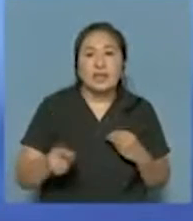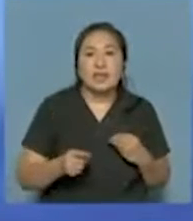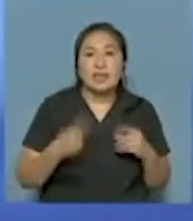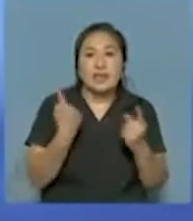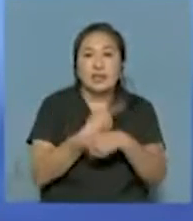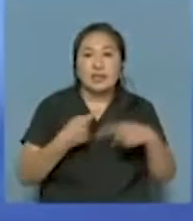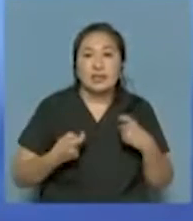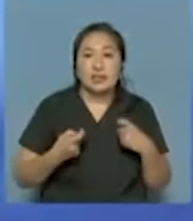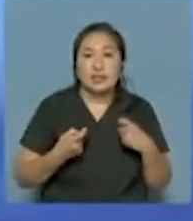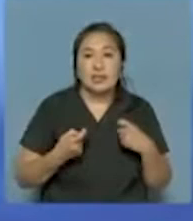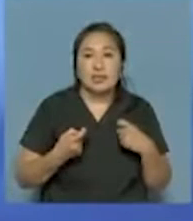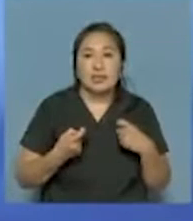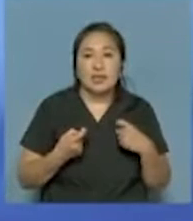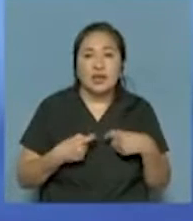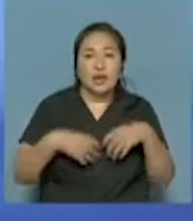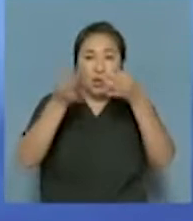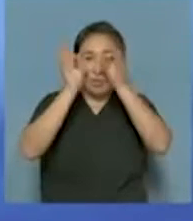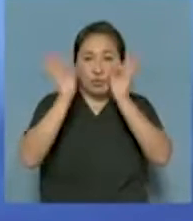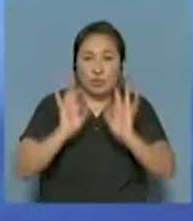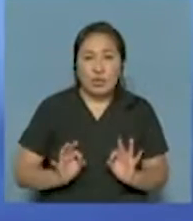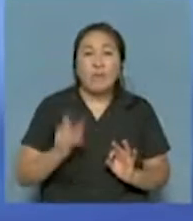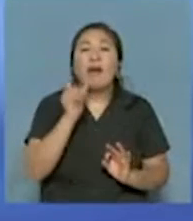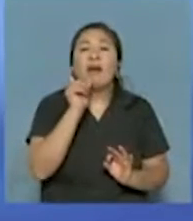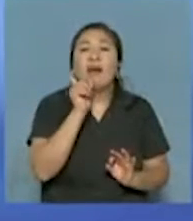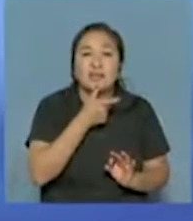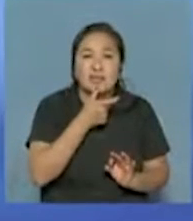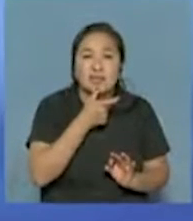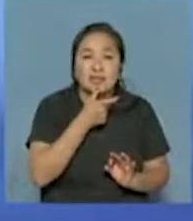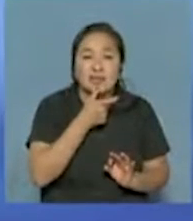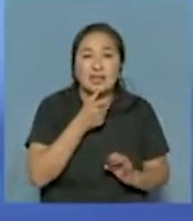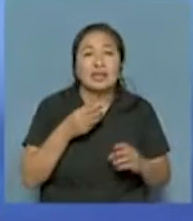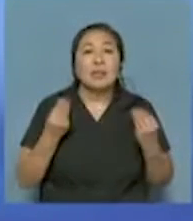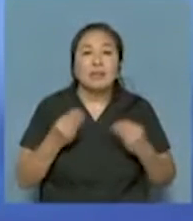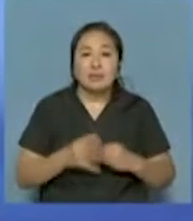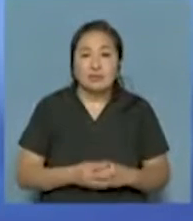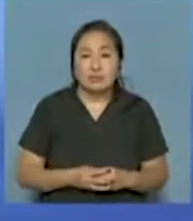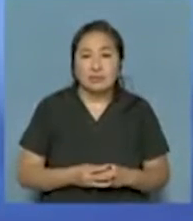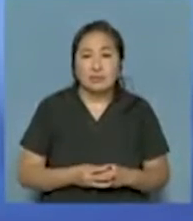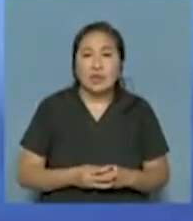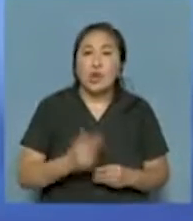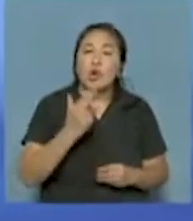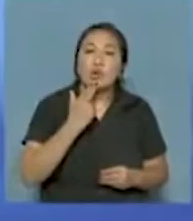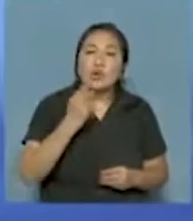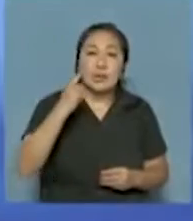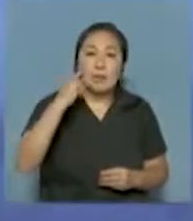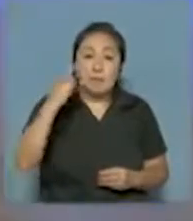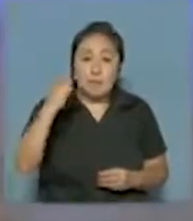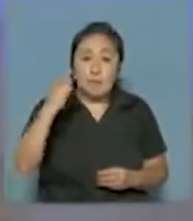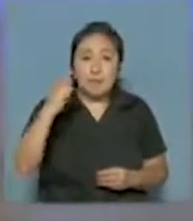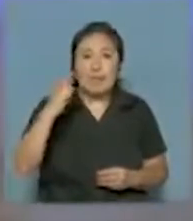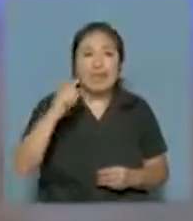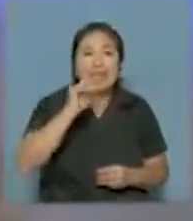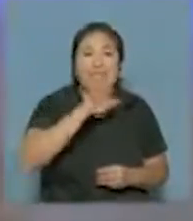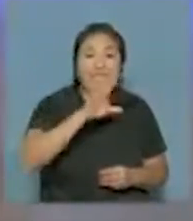los recursos por el programa operativo del gas. Se trata de 11.589 pesos